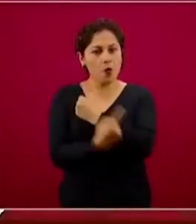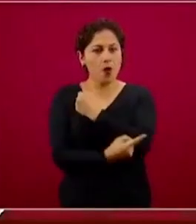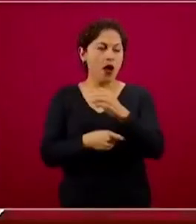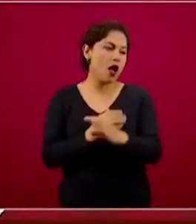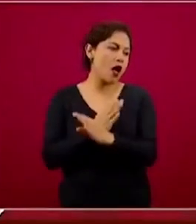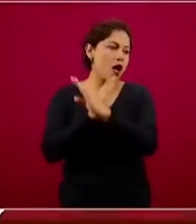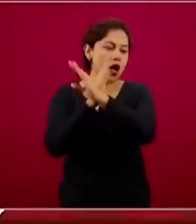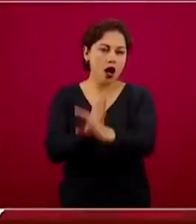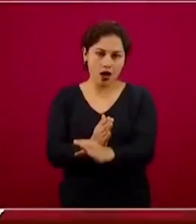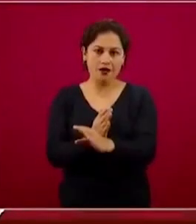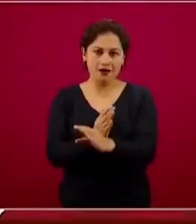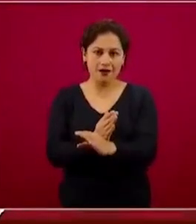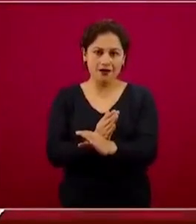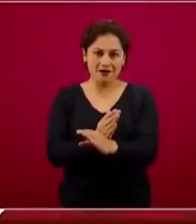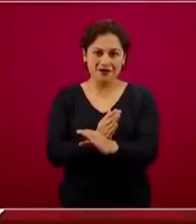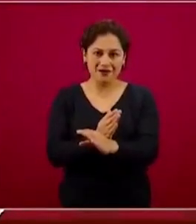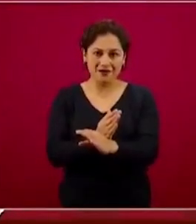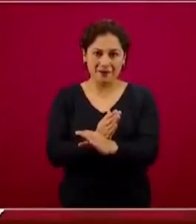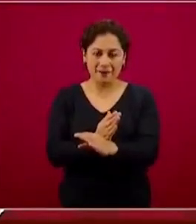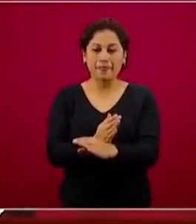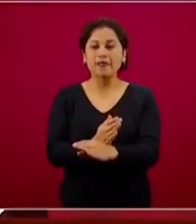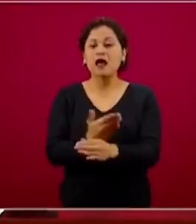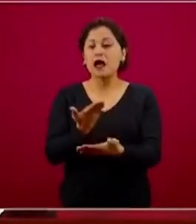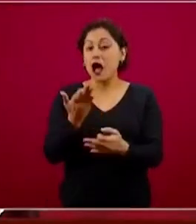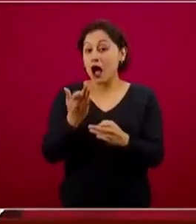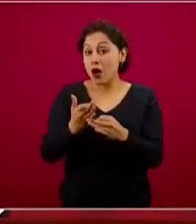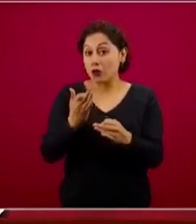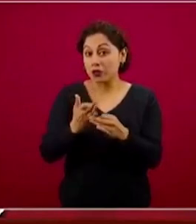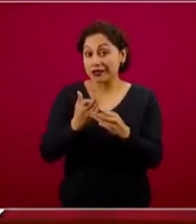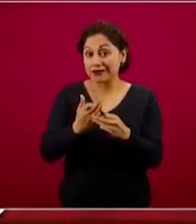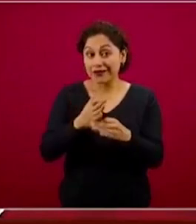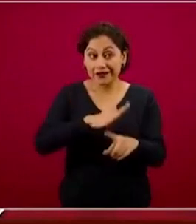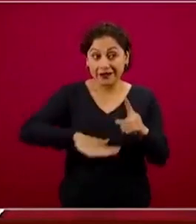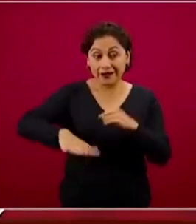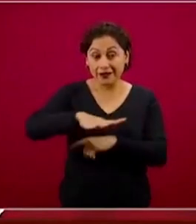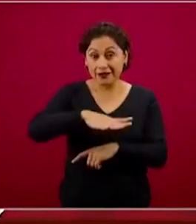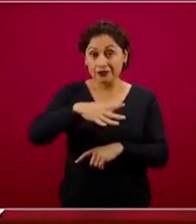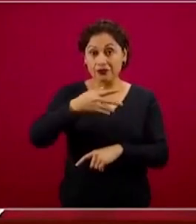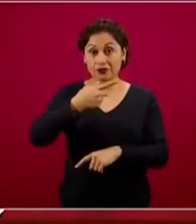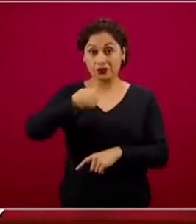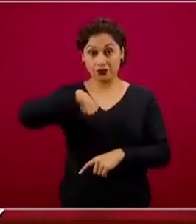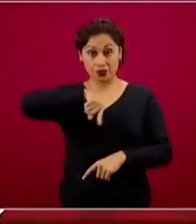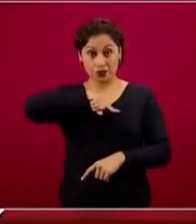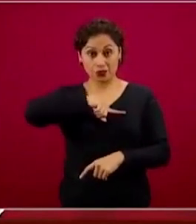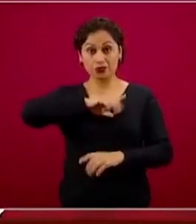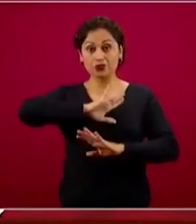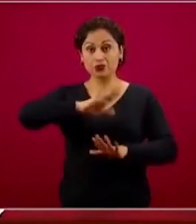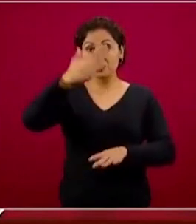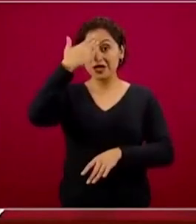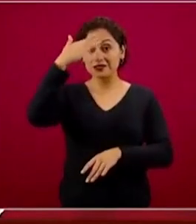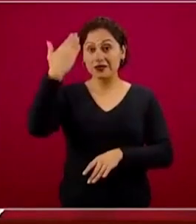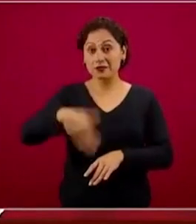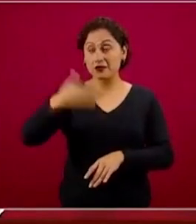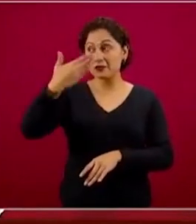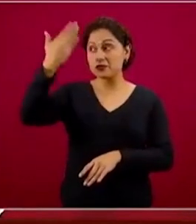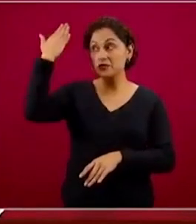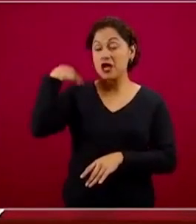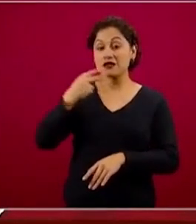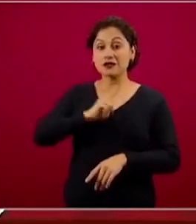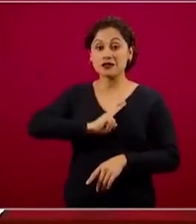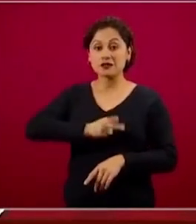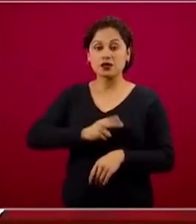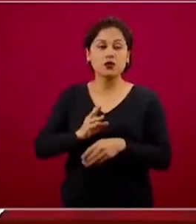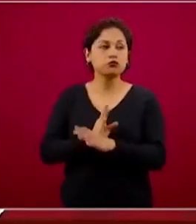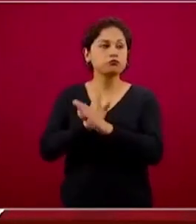se protege para un grupo de ellos. Y en este caso, en esta experiencia que se está teniendo, en estas nuevas